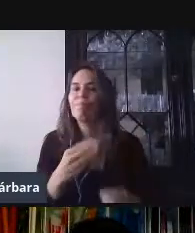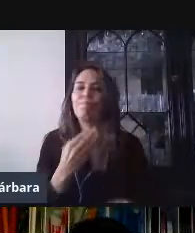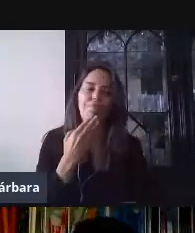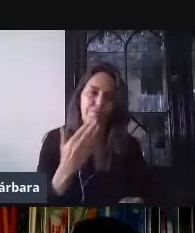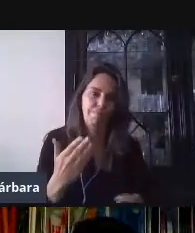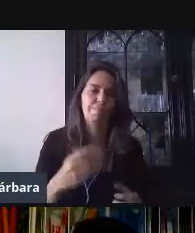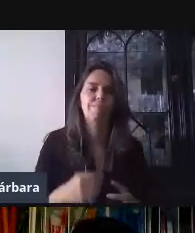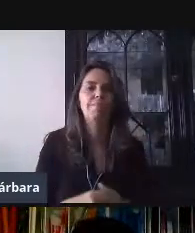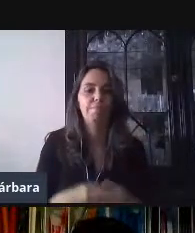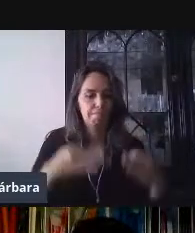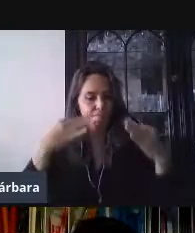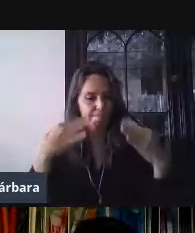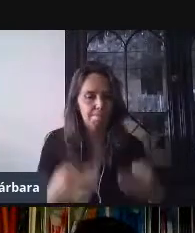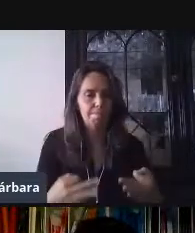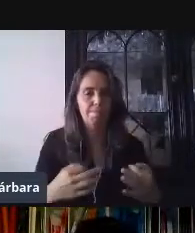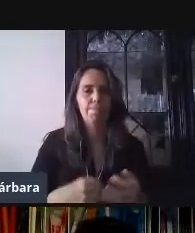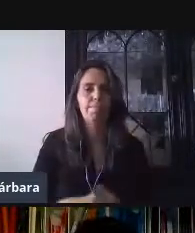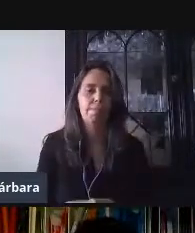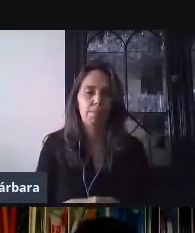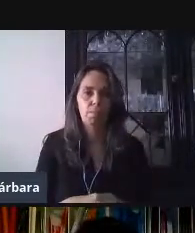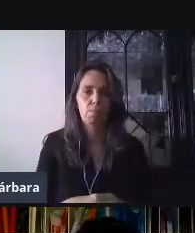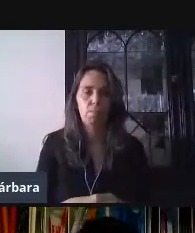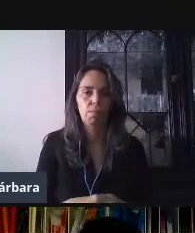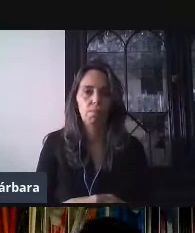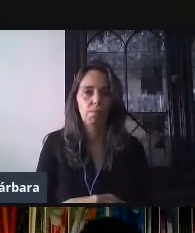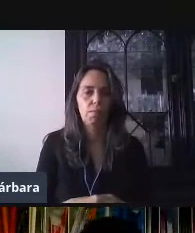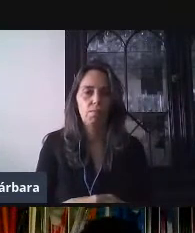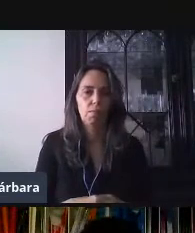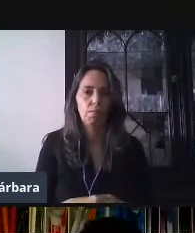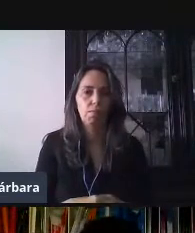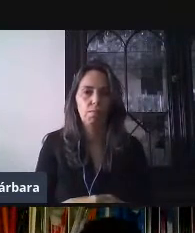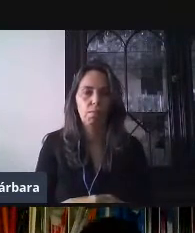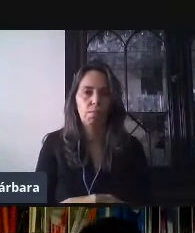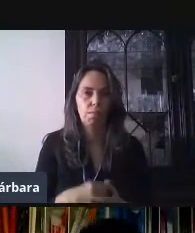analizarlo en material que le estamos compartiendo.